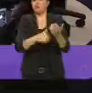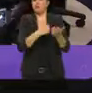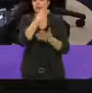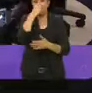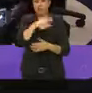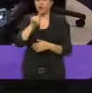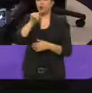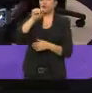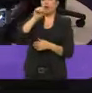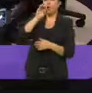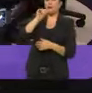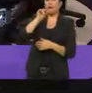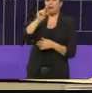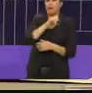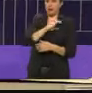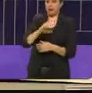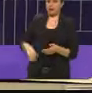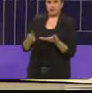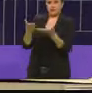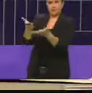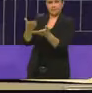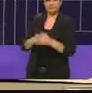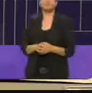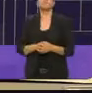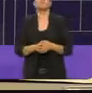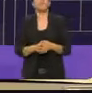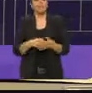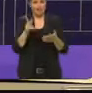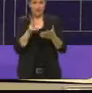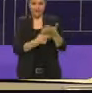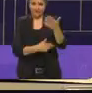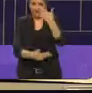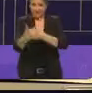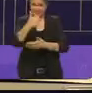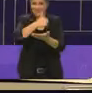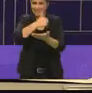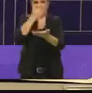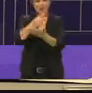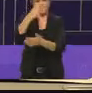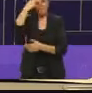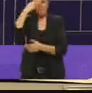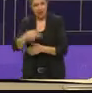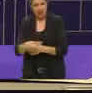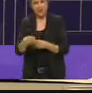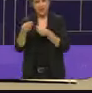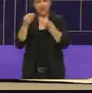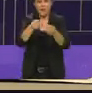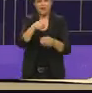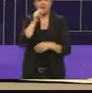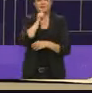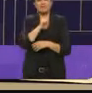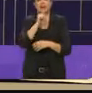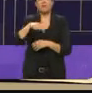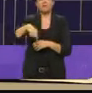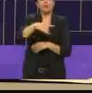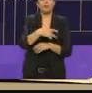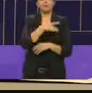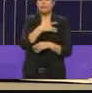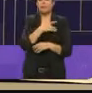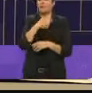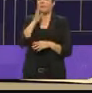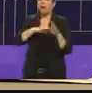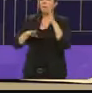Vamos a regresar la marca Ciudad de México esa que quitaron por este concepto de estar peleados con todo